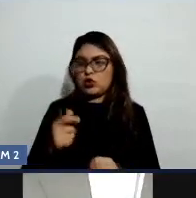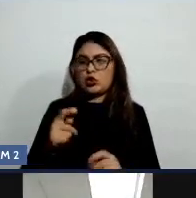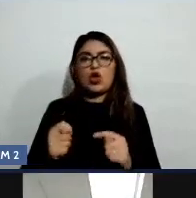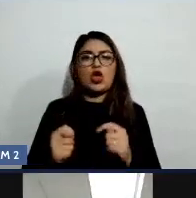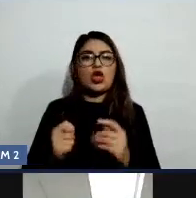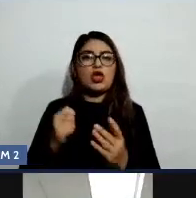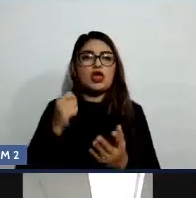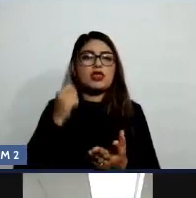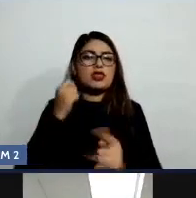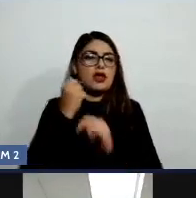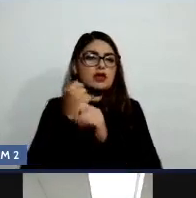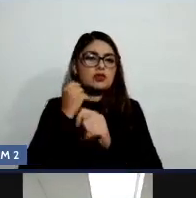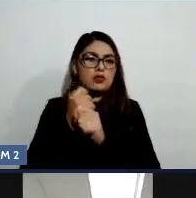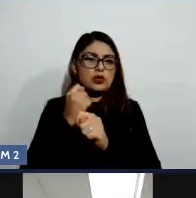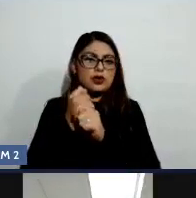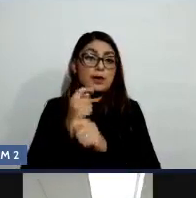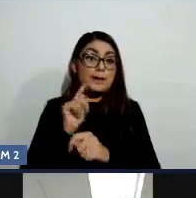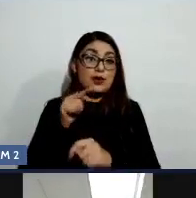La que sigue, por favor.